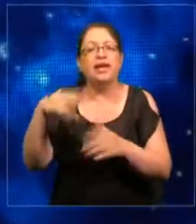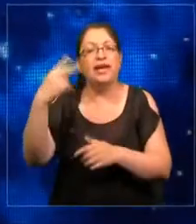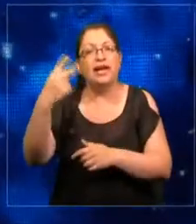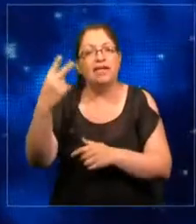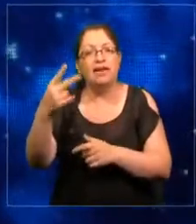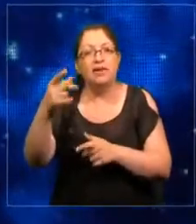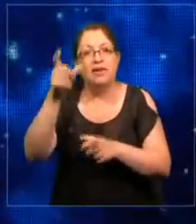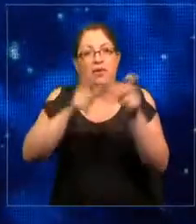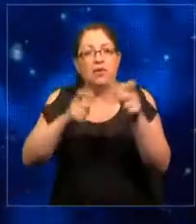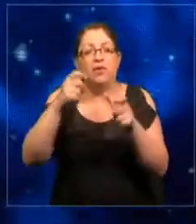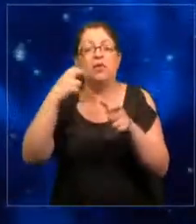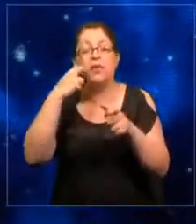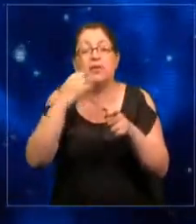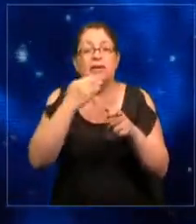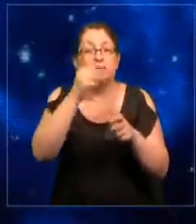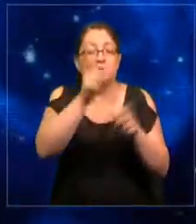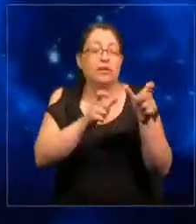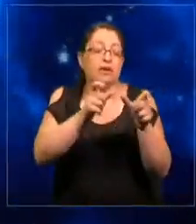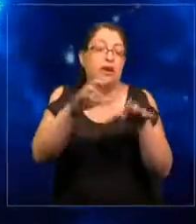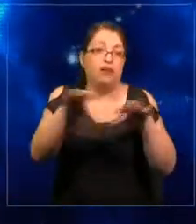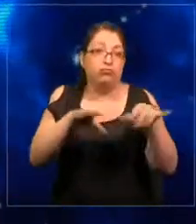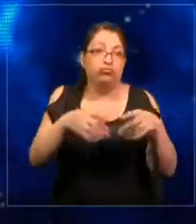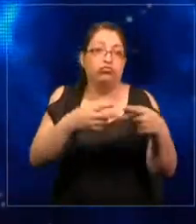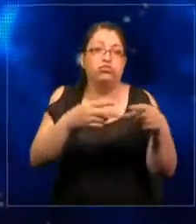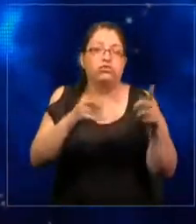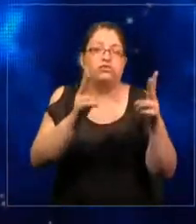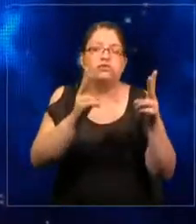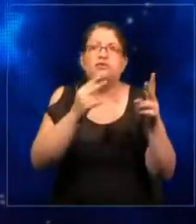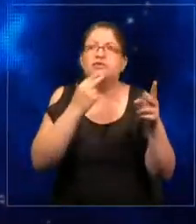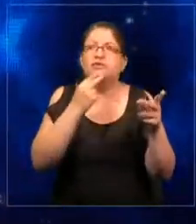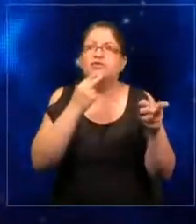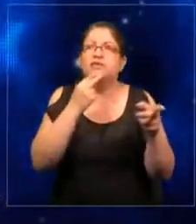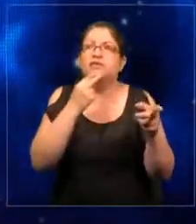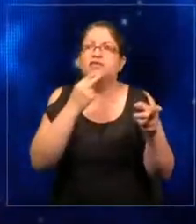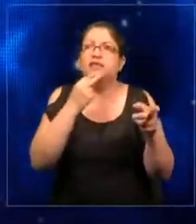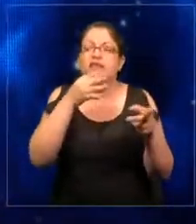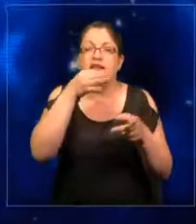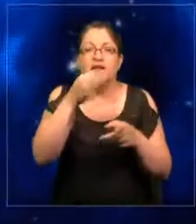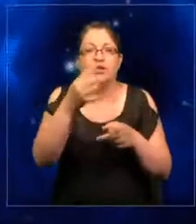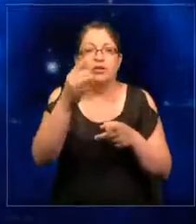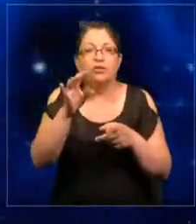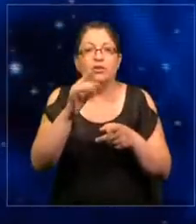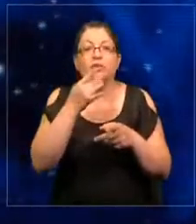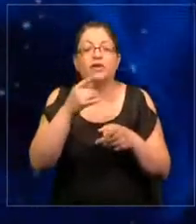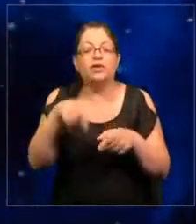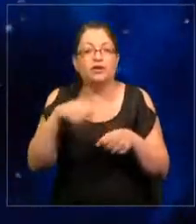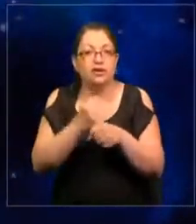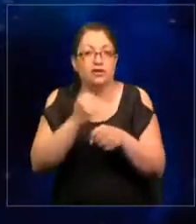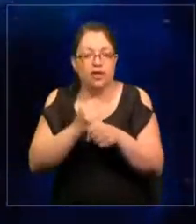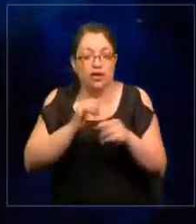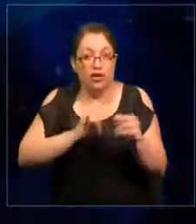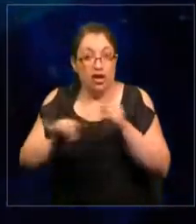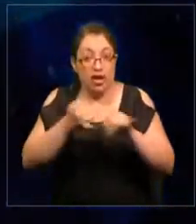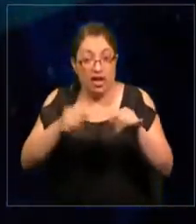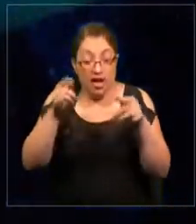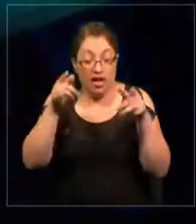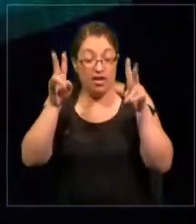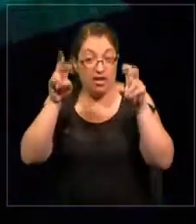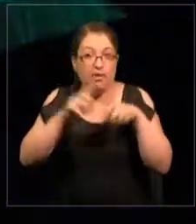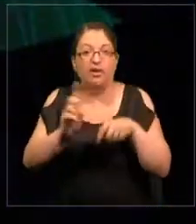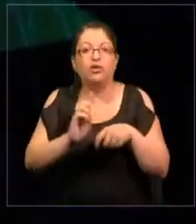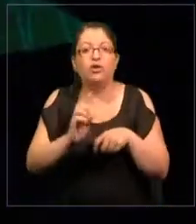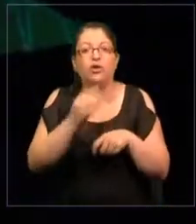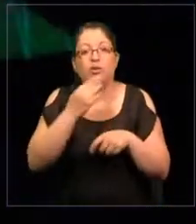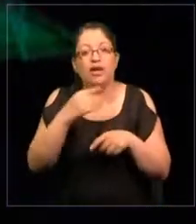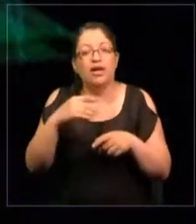humanos y los seres vivos. no solo decir esto porque trabajo como ingeniera en esta área, sino porque es